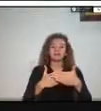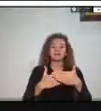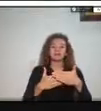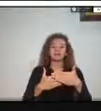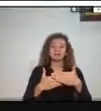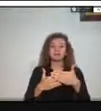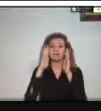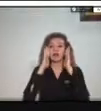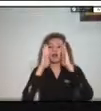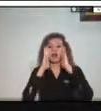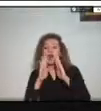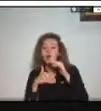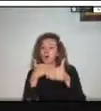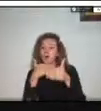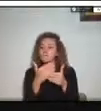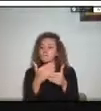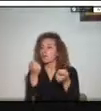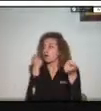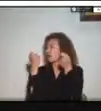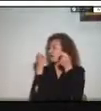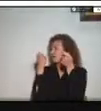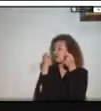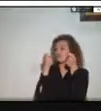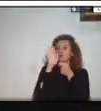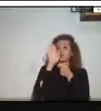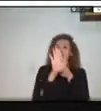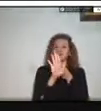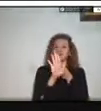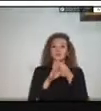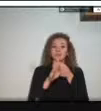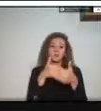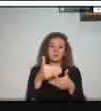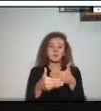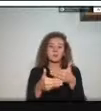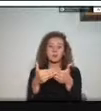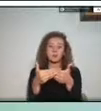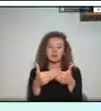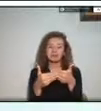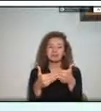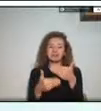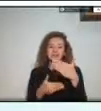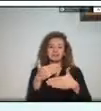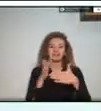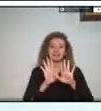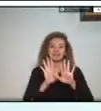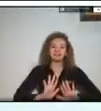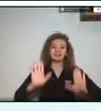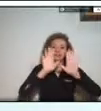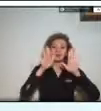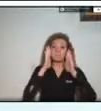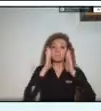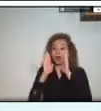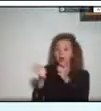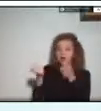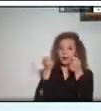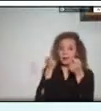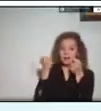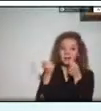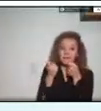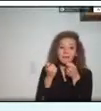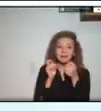con estrategias porque estos fenómenos se deben atender con estrategias atender con estrategias estas